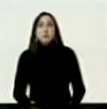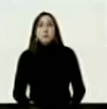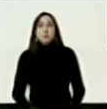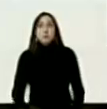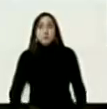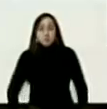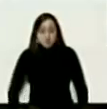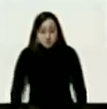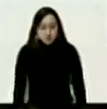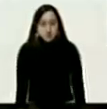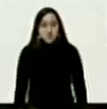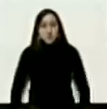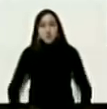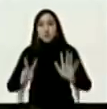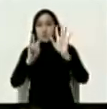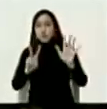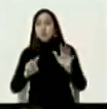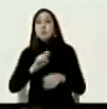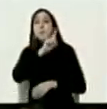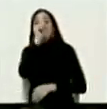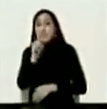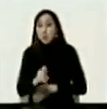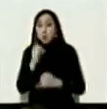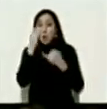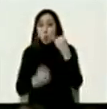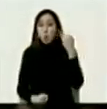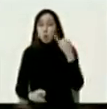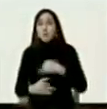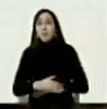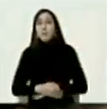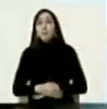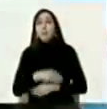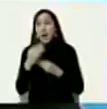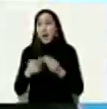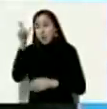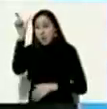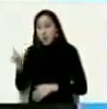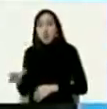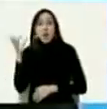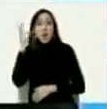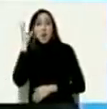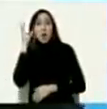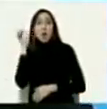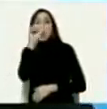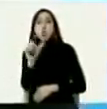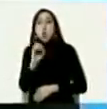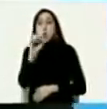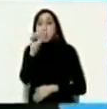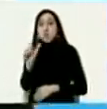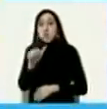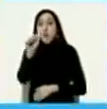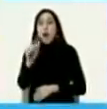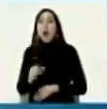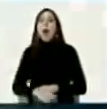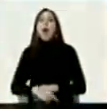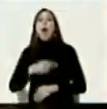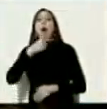la séptima y última pregunta por el día de hoy la realiza la colega Jessica Sosa de RT Rusia